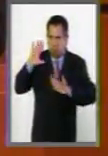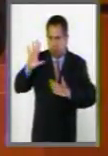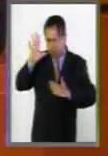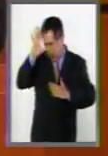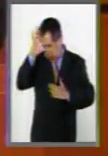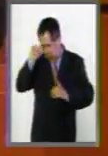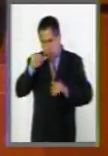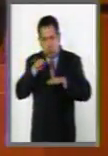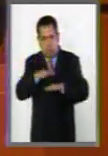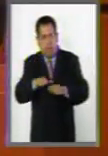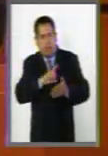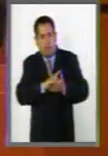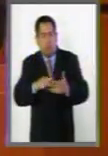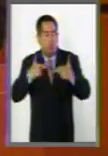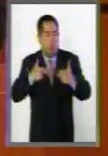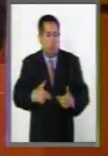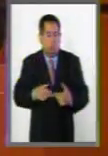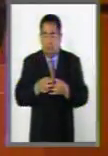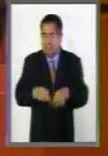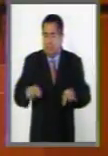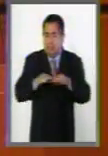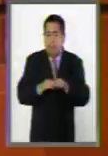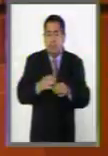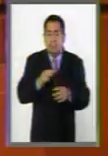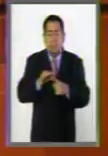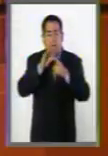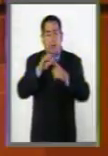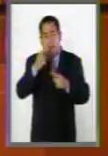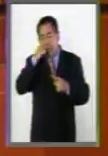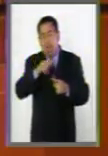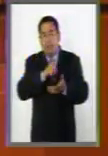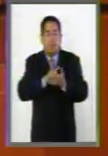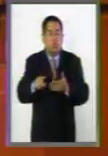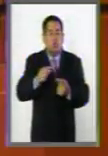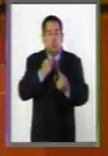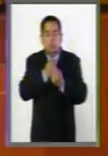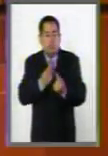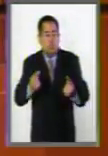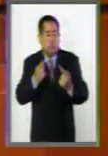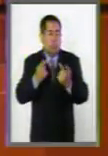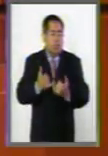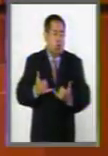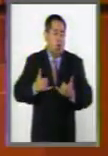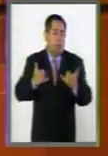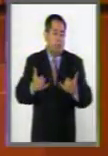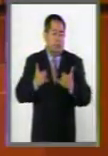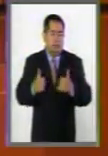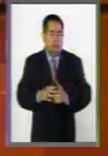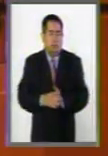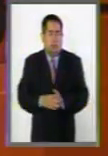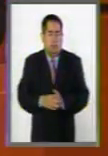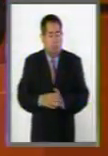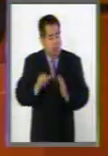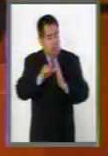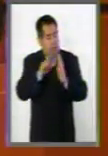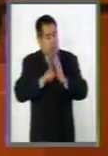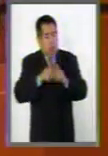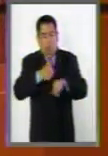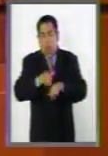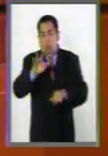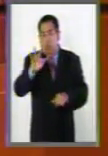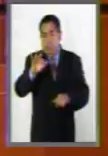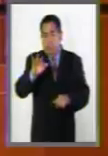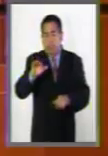materia de derechos humanos y, en especial, sobre los derechos de los niños y jóvenes. En el artículo 40 de la